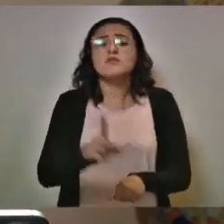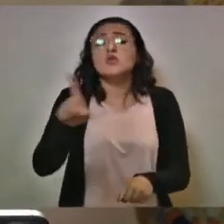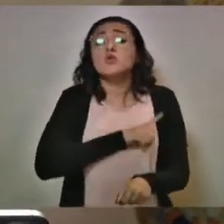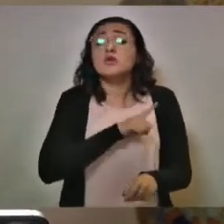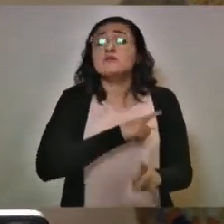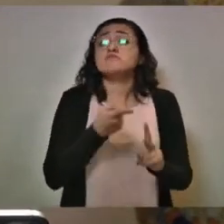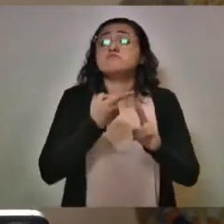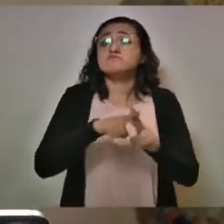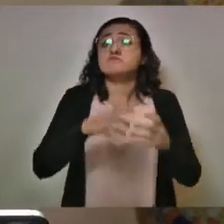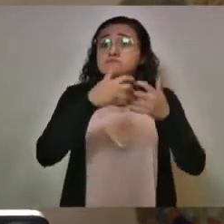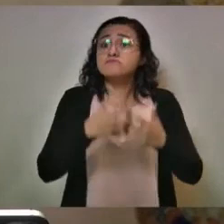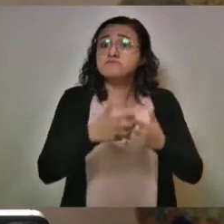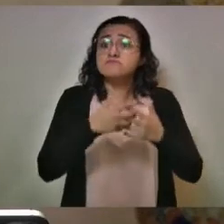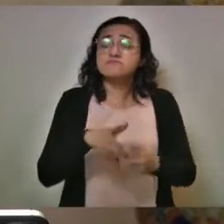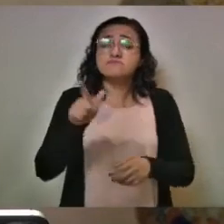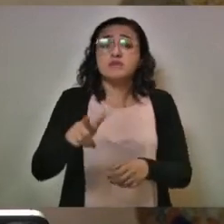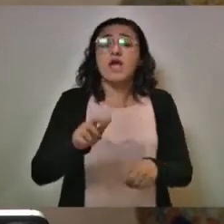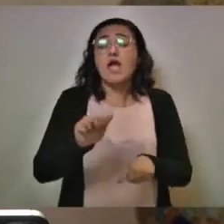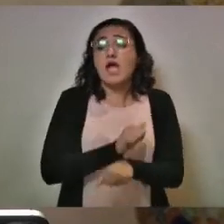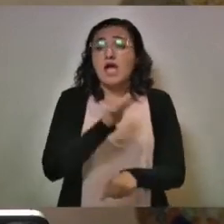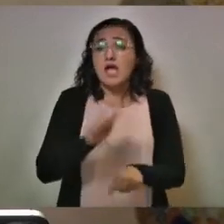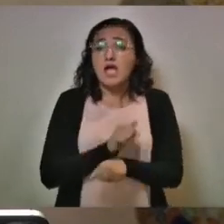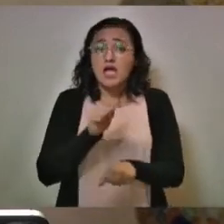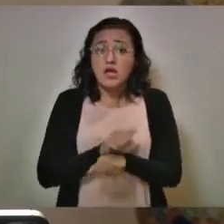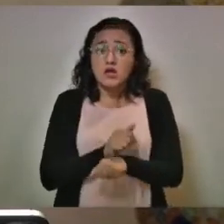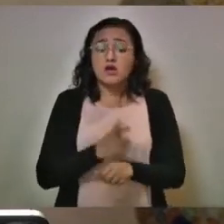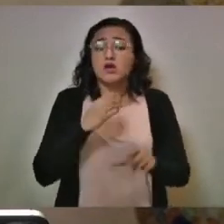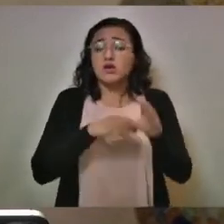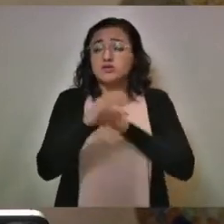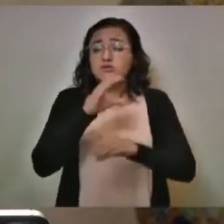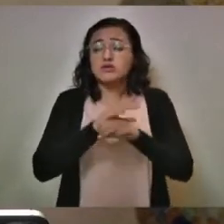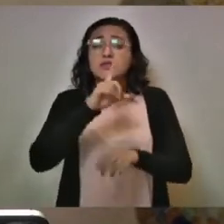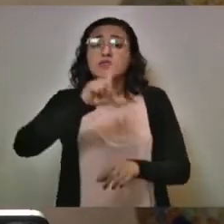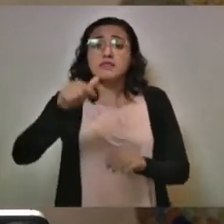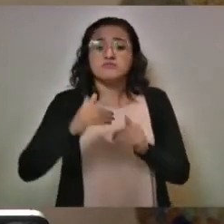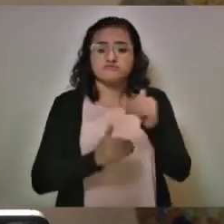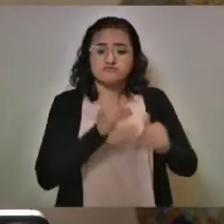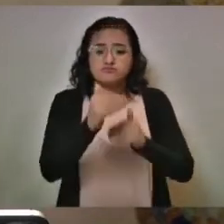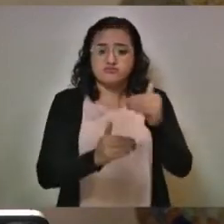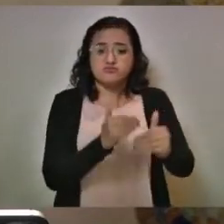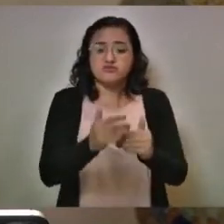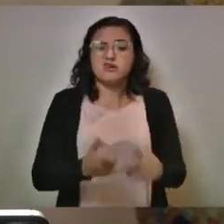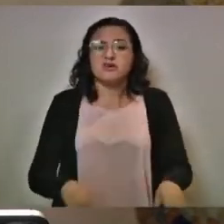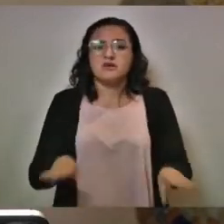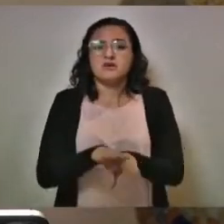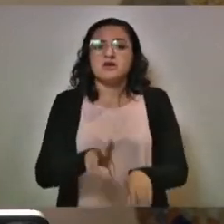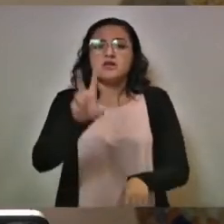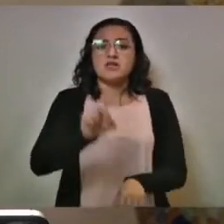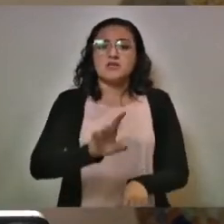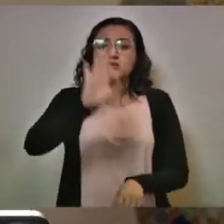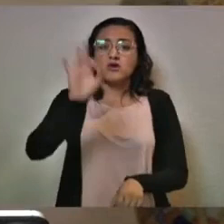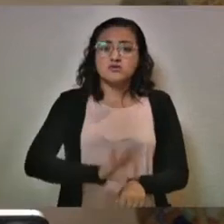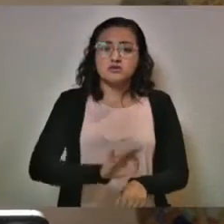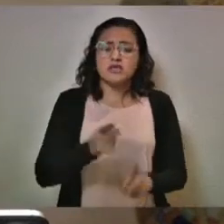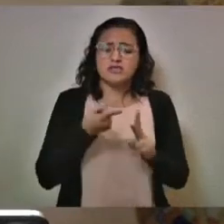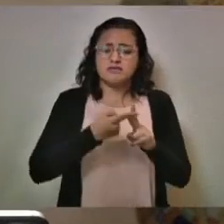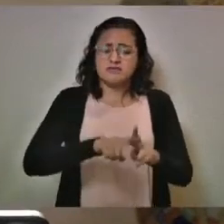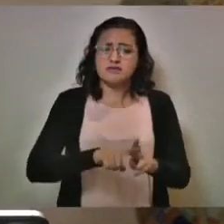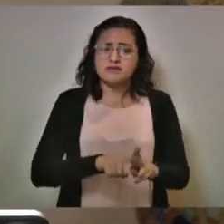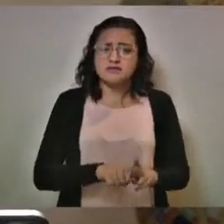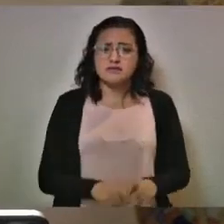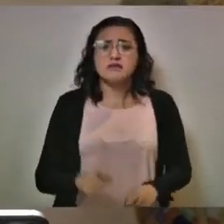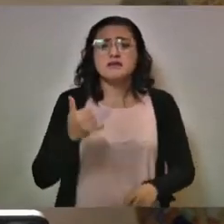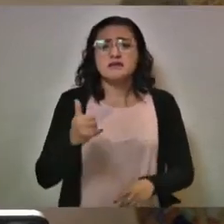actividades, industria automotriz de la construcción y en forma gradual, es decir, con un 30% de inicio.